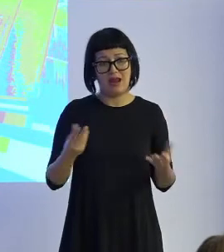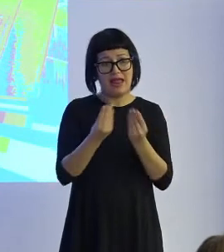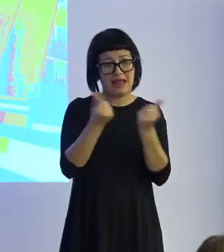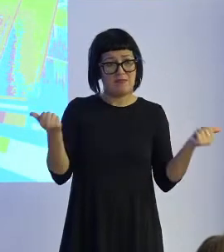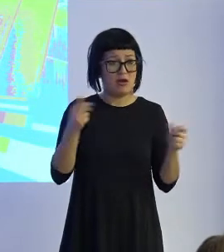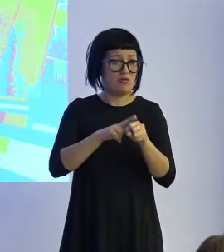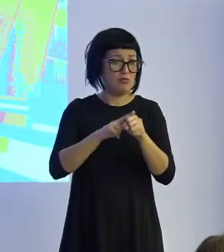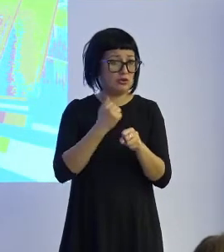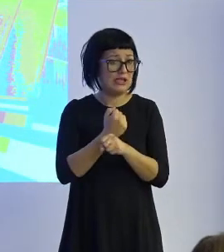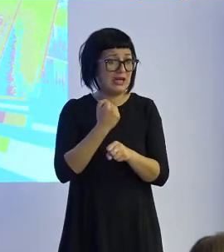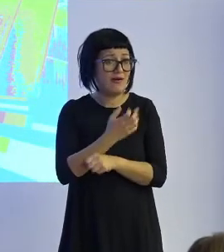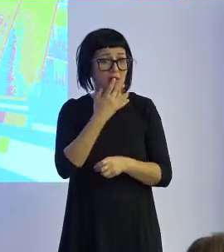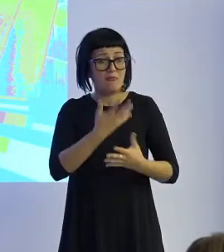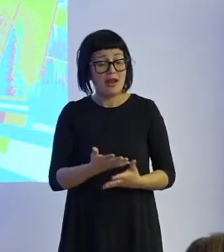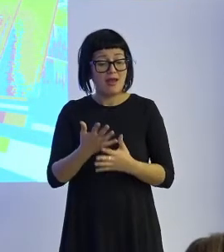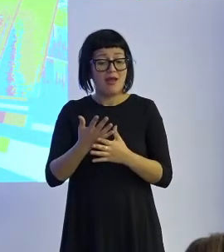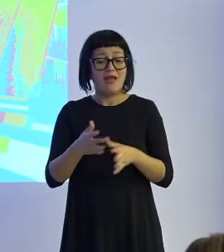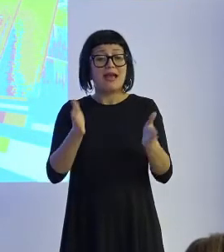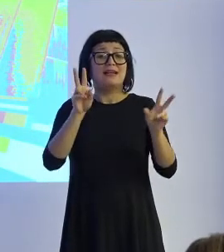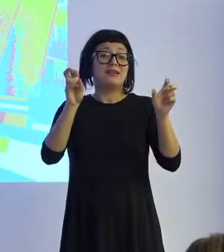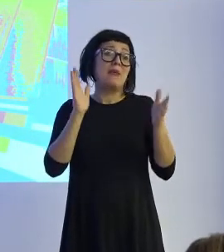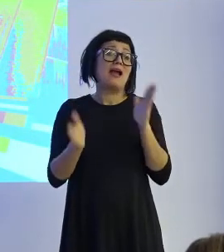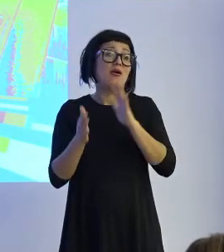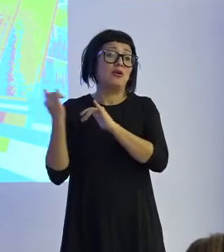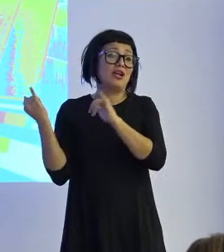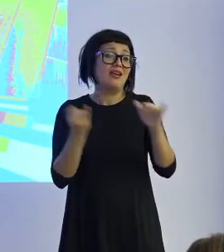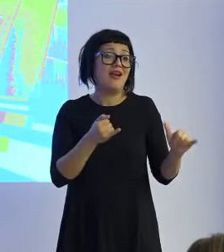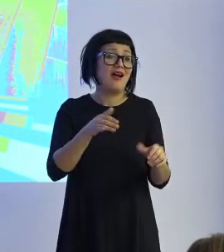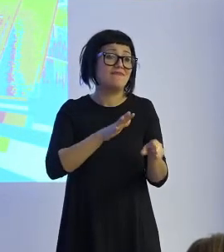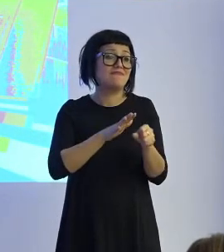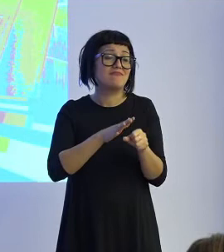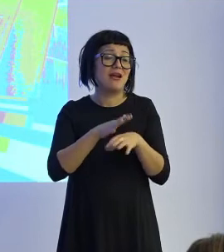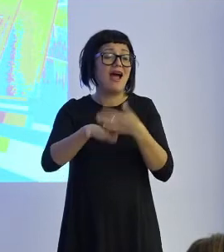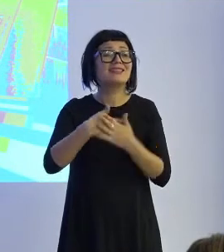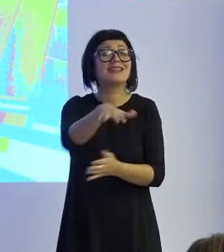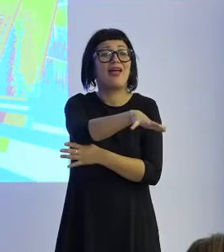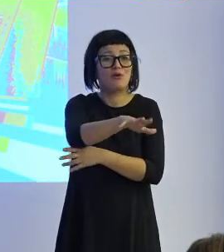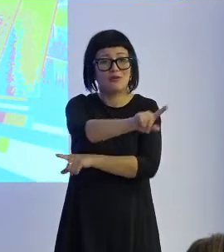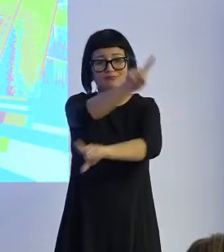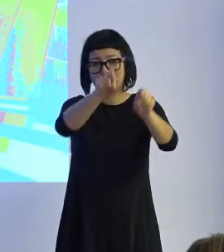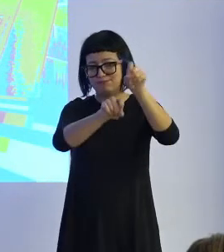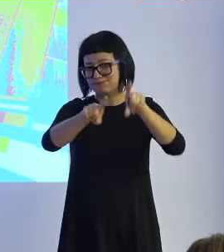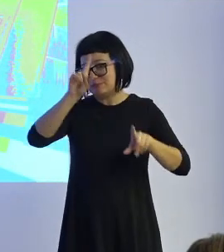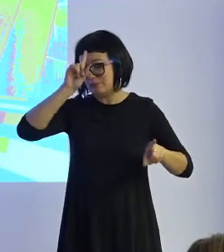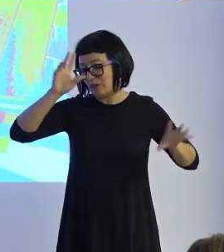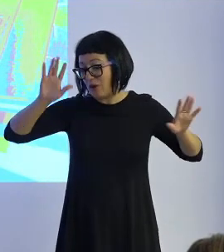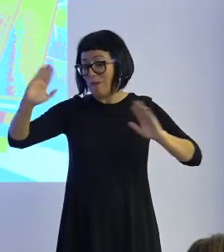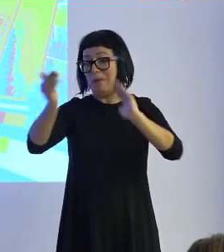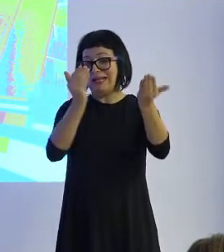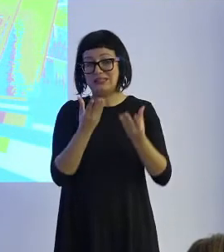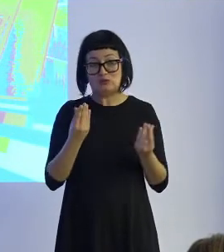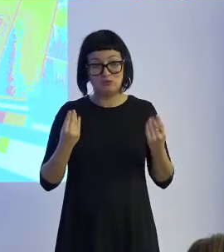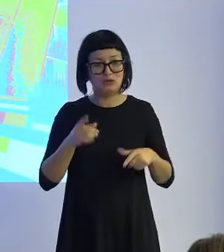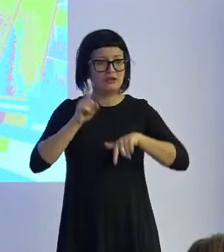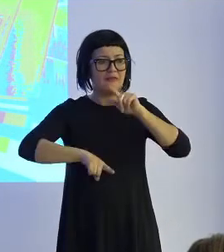costes ¿dónde van a llegar el tema de la robótica? no lo sé hay muchos planteamientos llegará un momento en el que el crecimiento